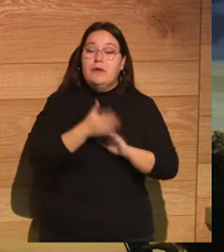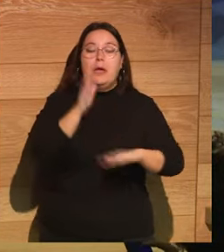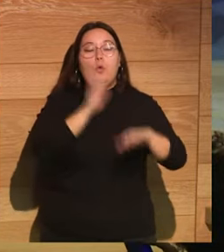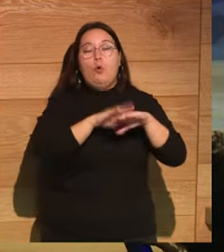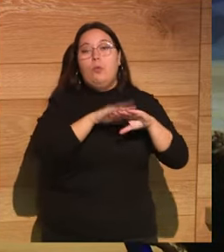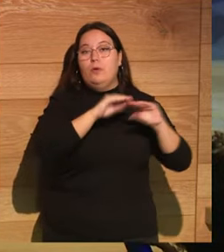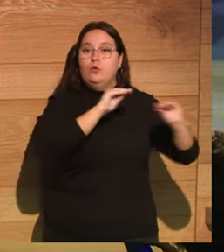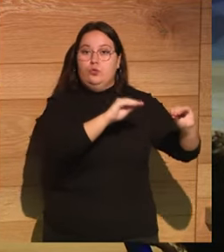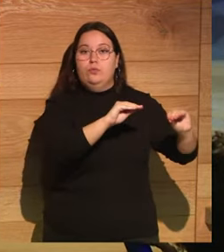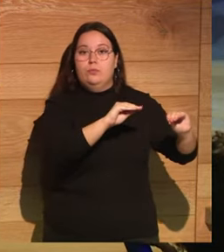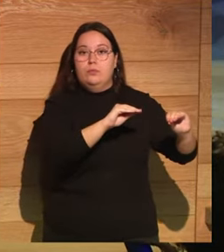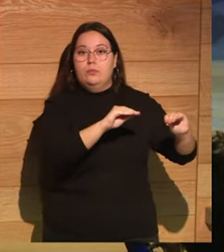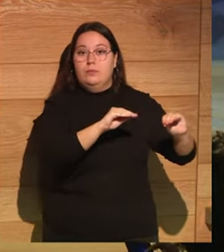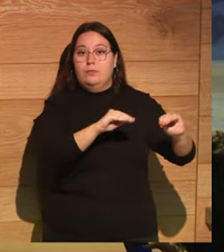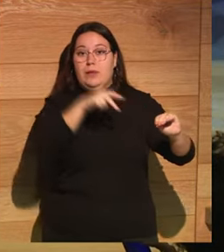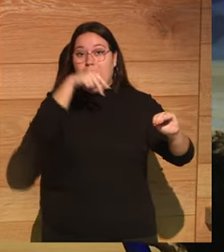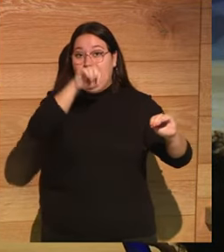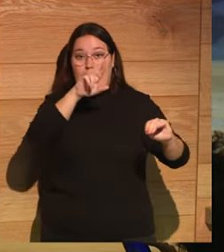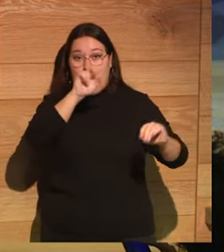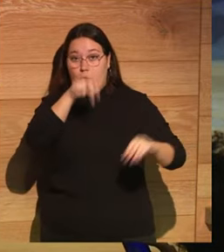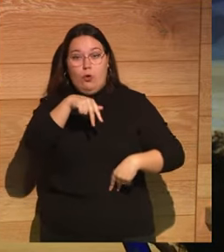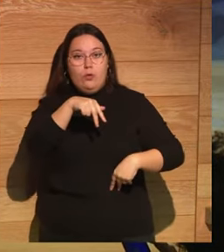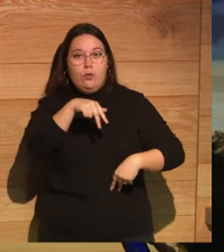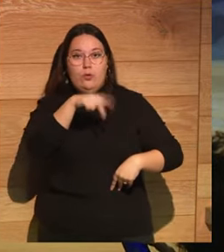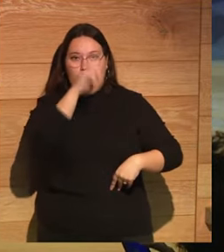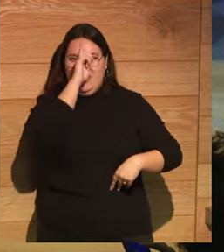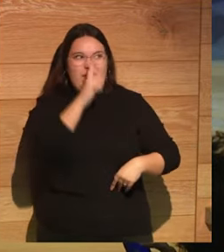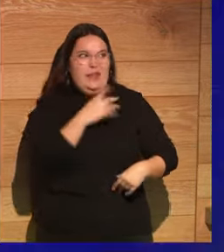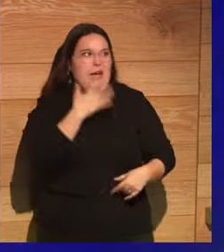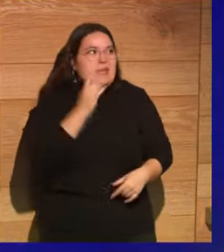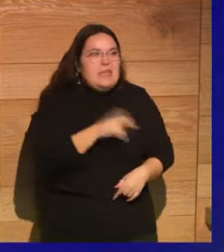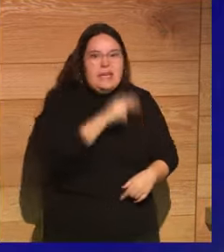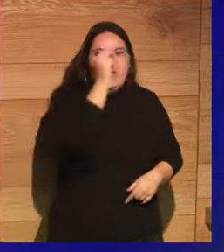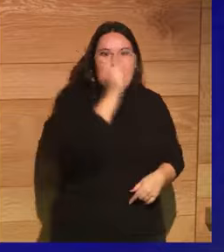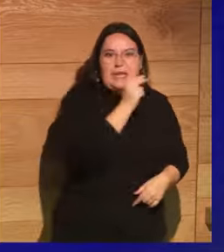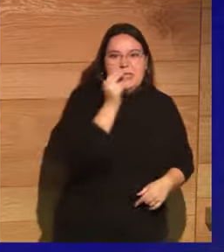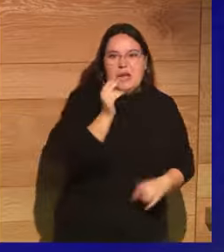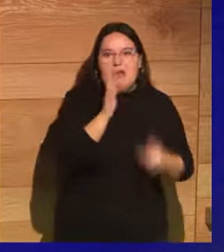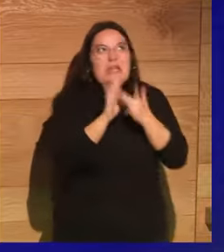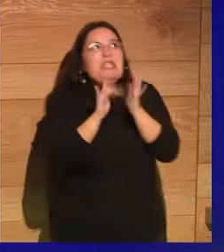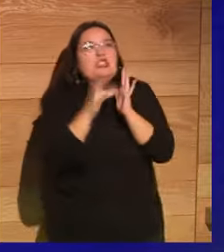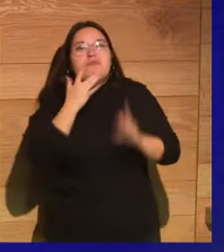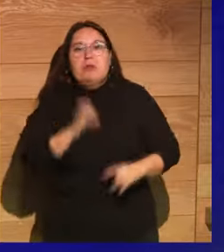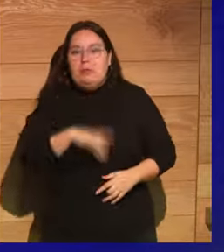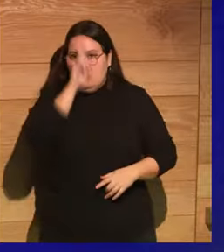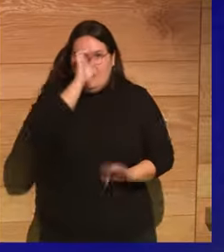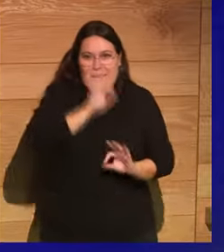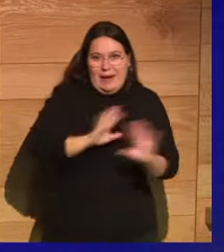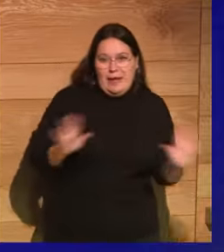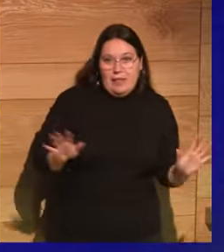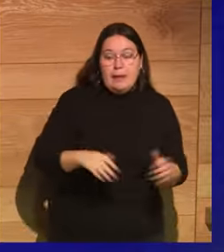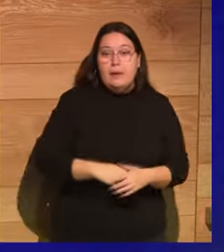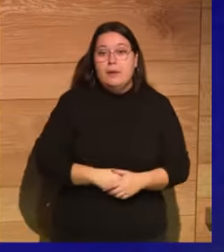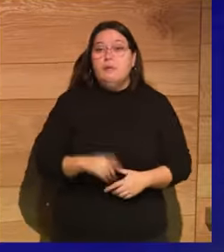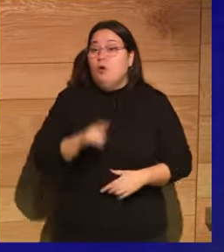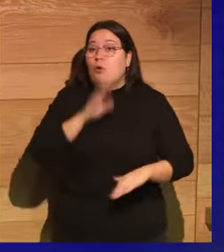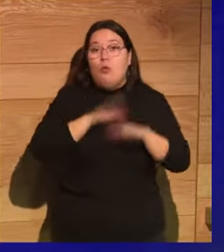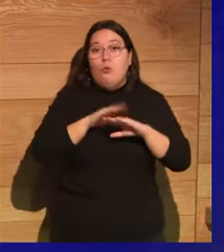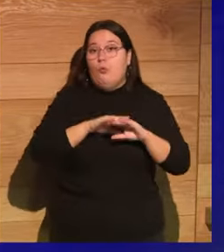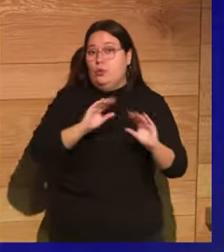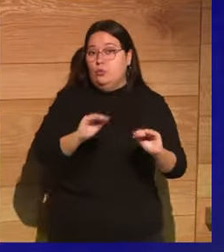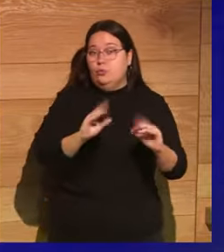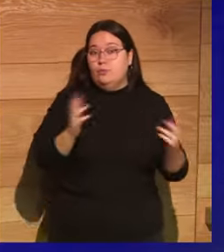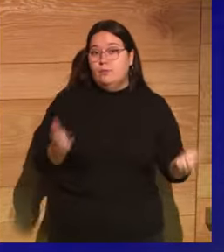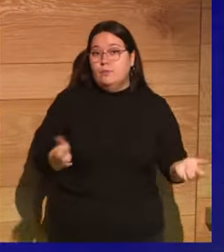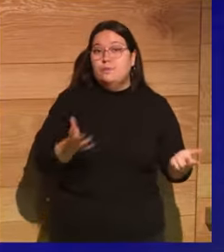culpó. Fue un chivo expiatorio, probablemente Nerón no sabía ni quiénes eran los cristianos, ni quién era Cristo, ni absolutamente nada. Simplemente se los culpó. ¿Y qué se